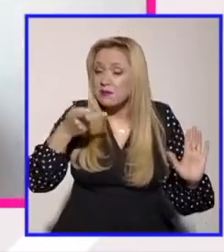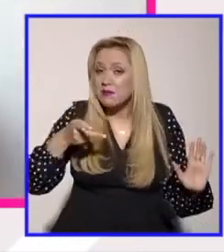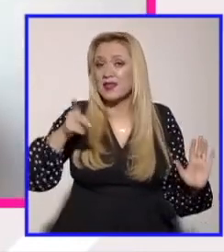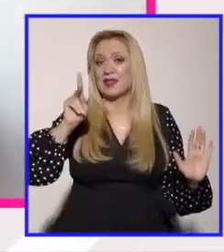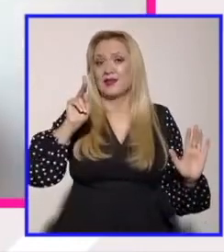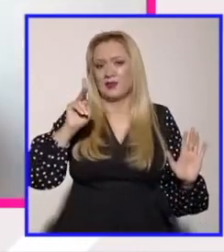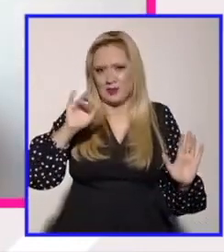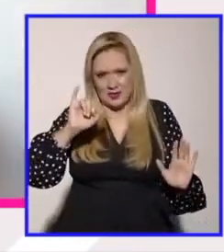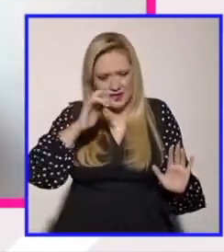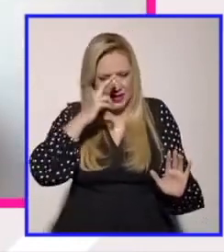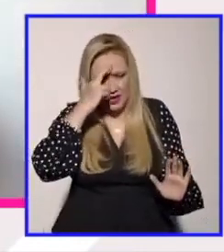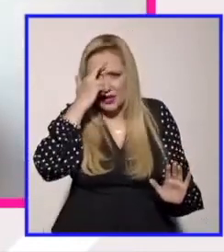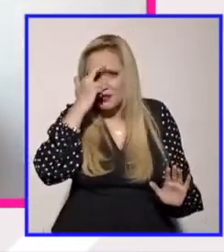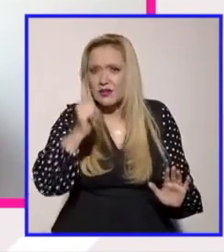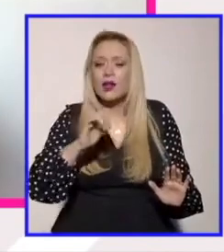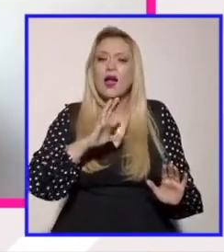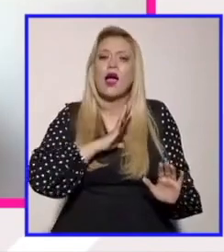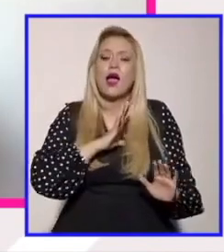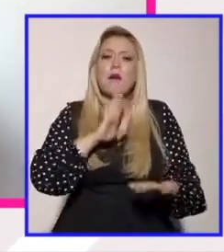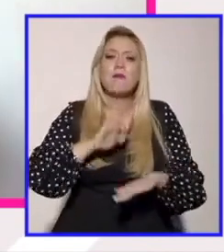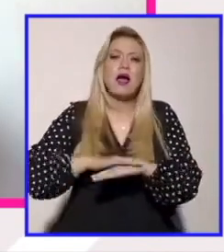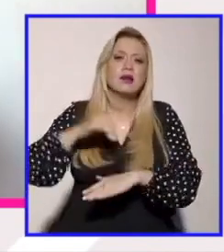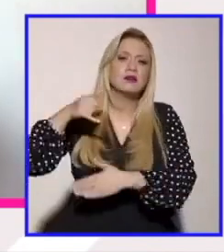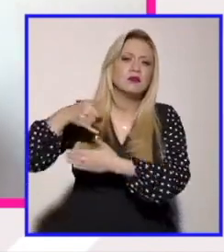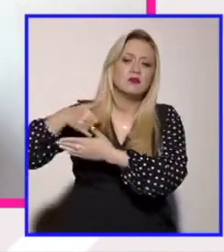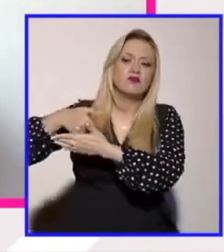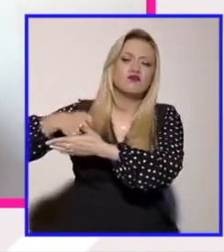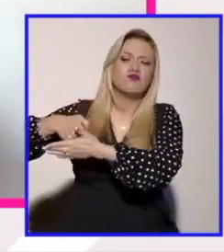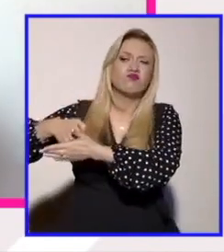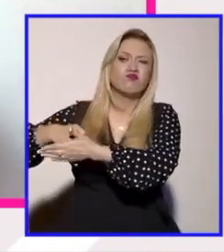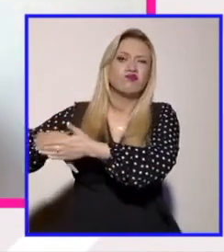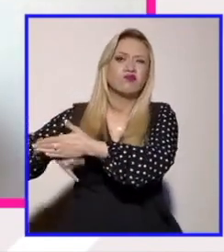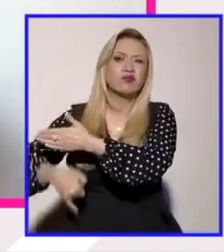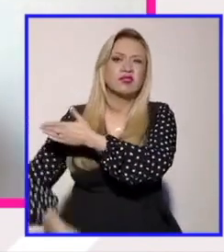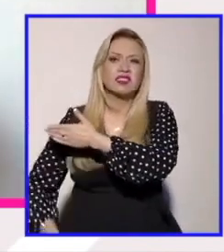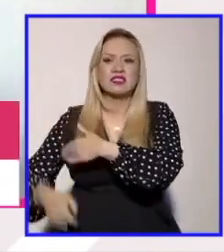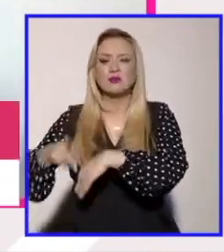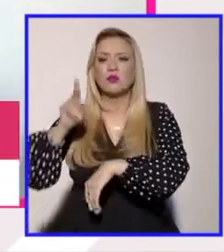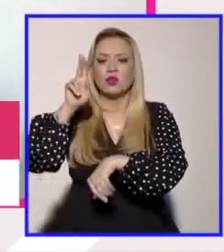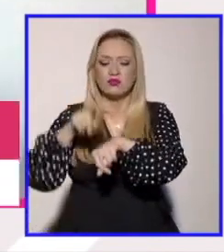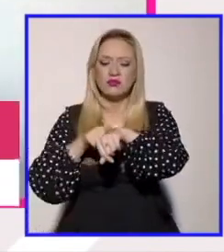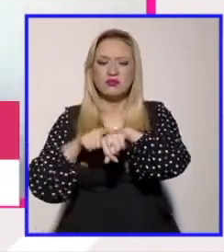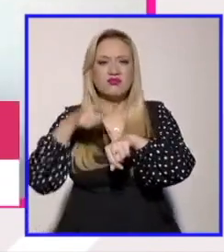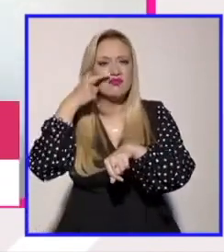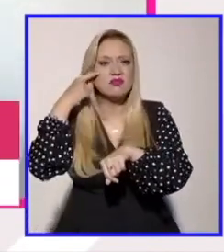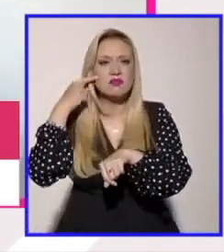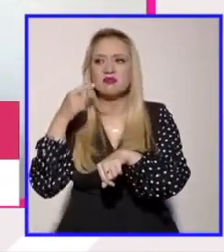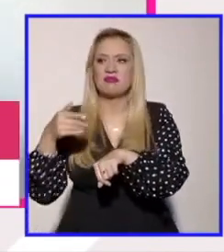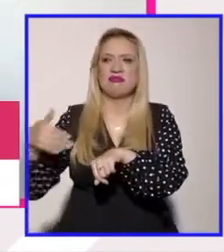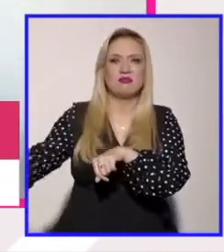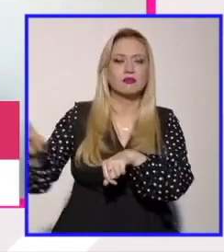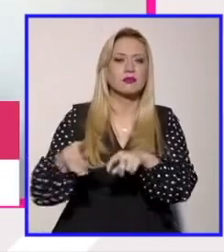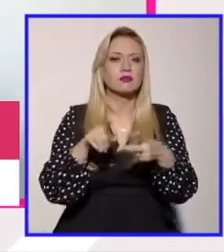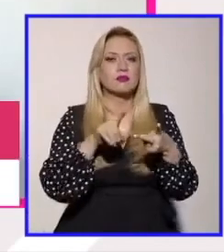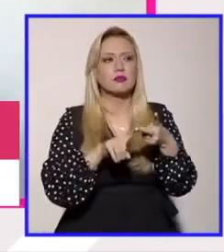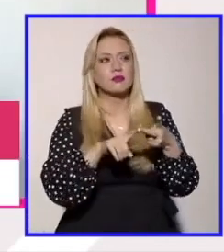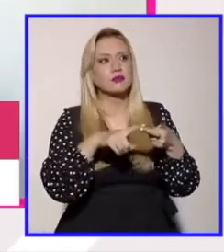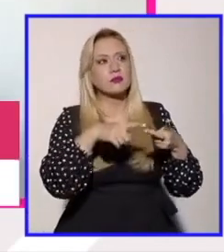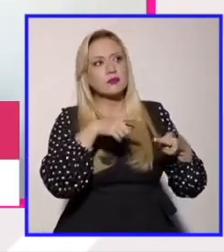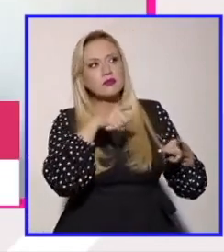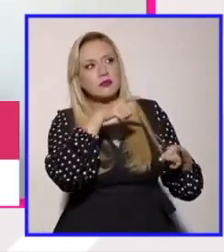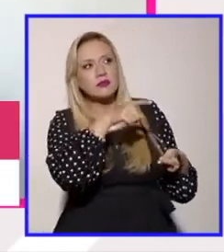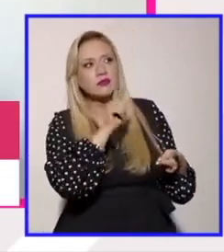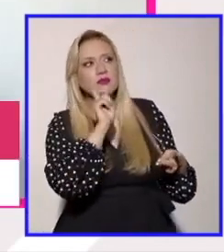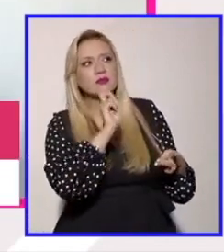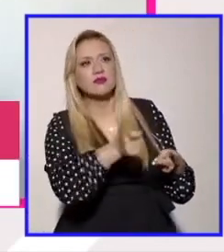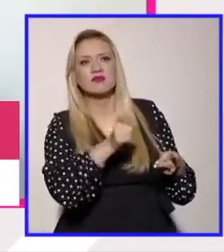dijiste tienen raíces profundamente excluyentes racistas etcétera incluso hay quienes dicen tenemos que abandonar el nombre